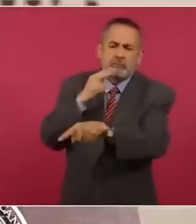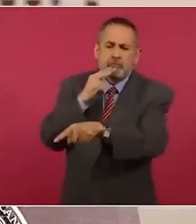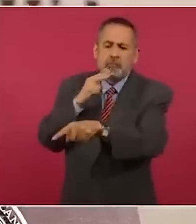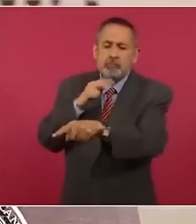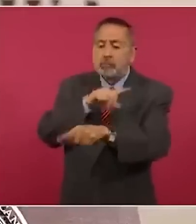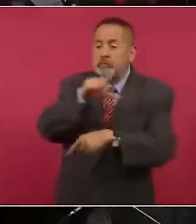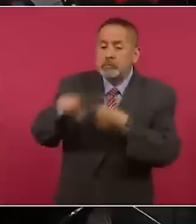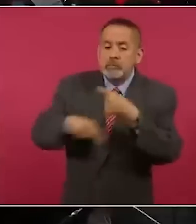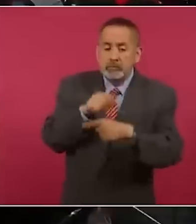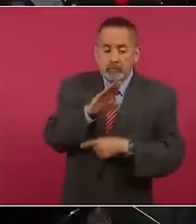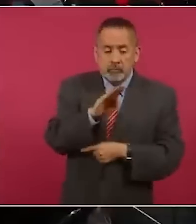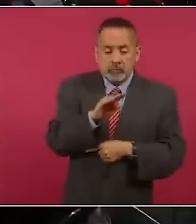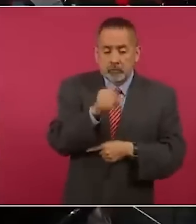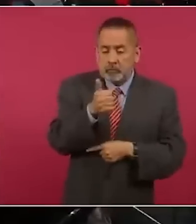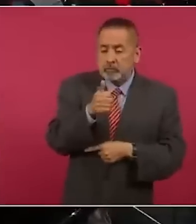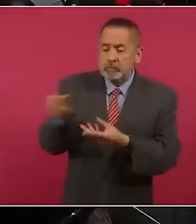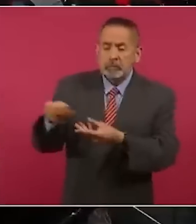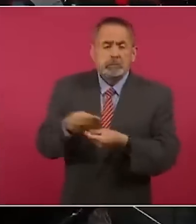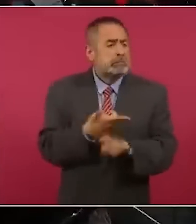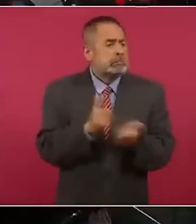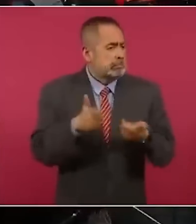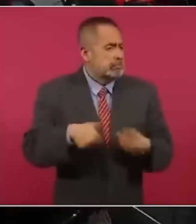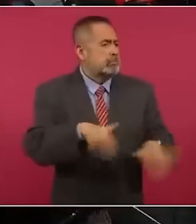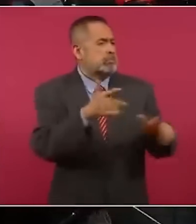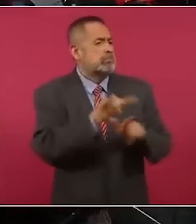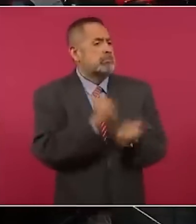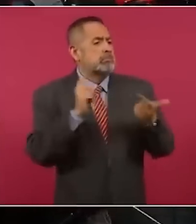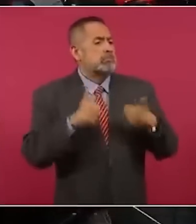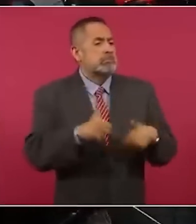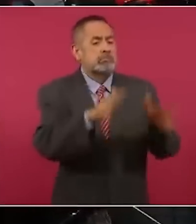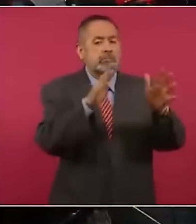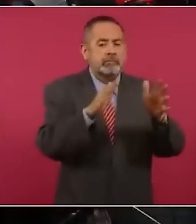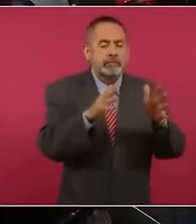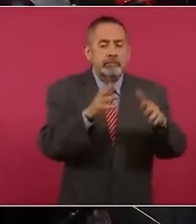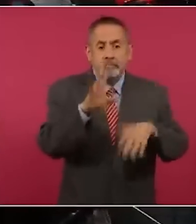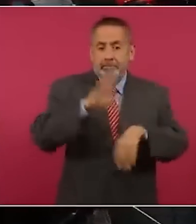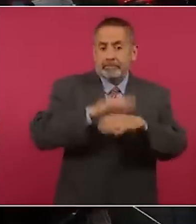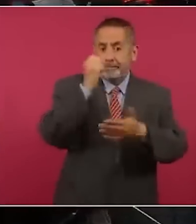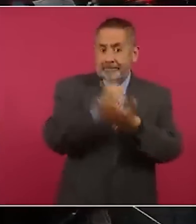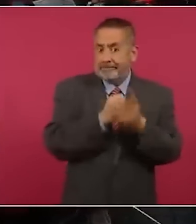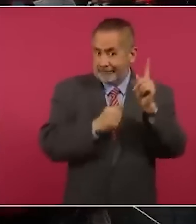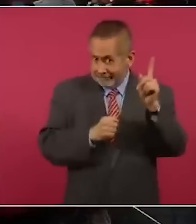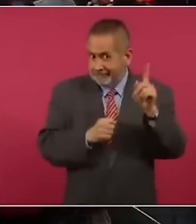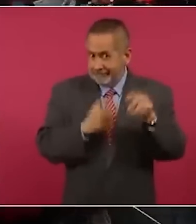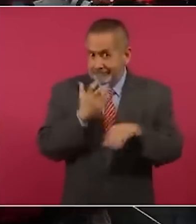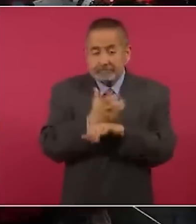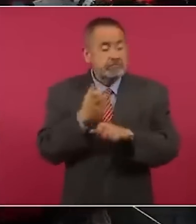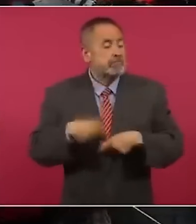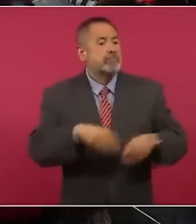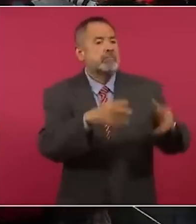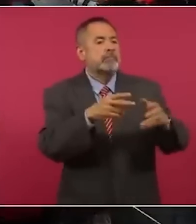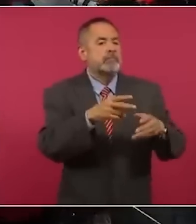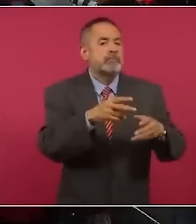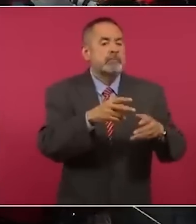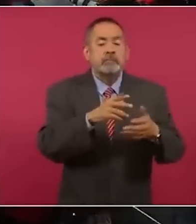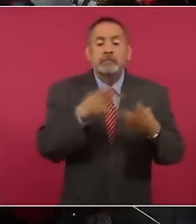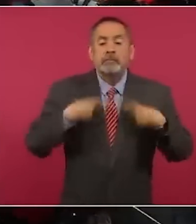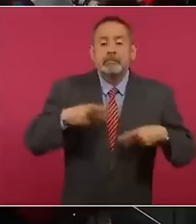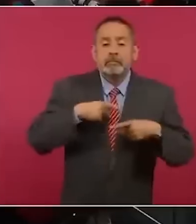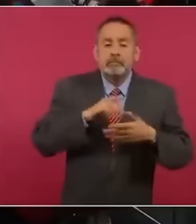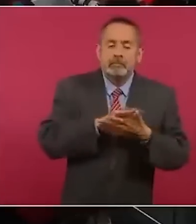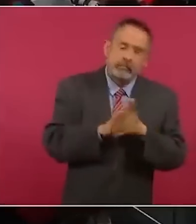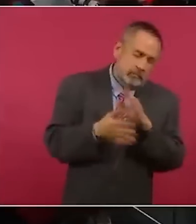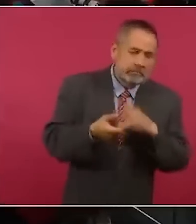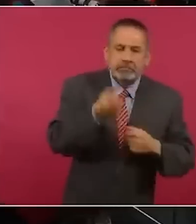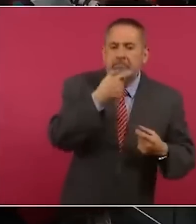Pero de 1996 en adelante se dio ese permiso. Todo esto está, condujo incluso a juicios muy